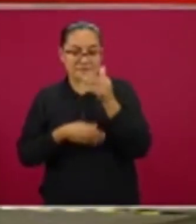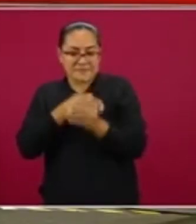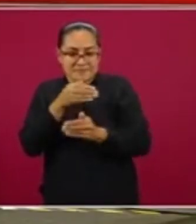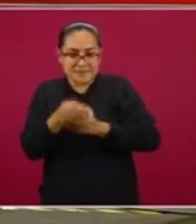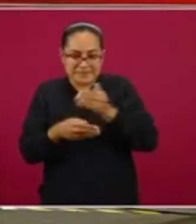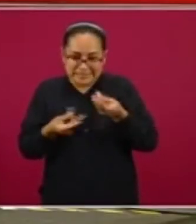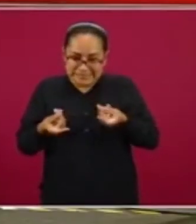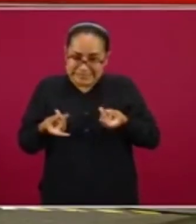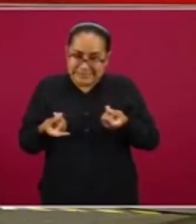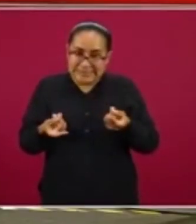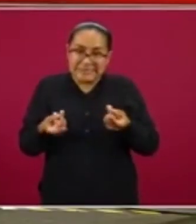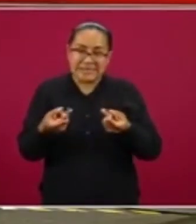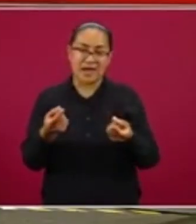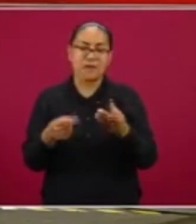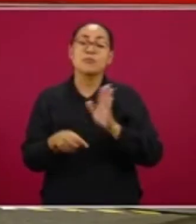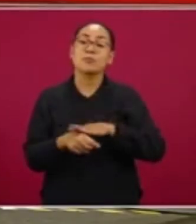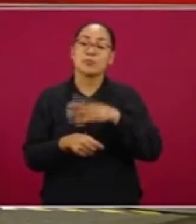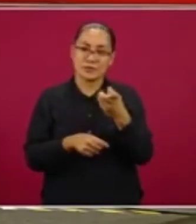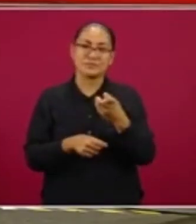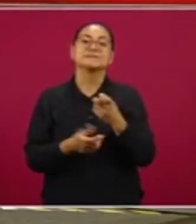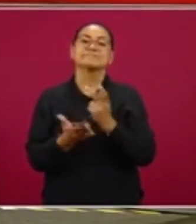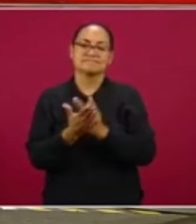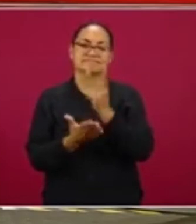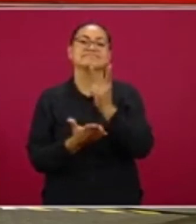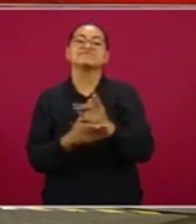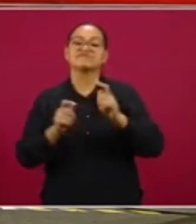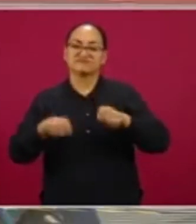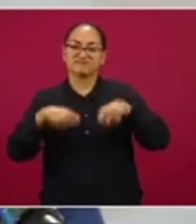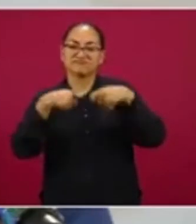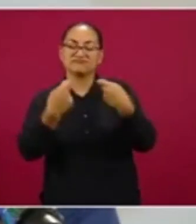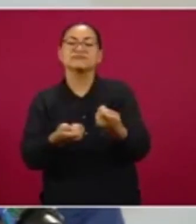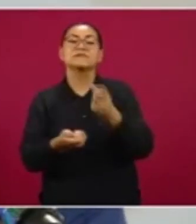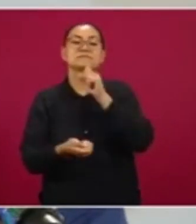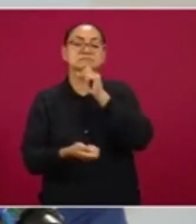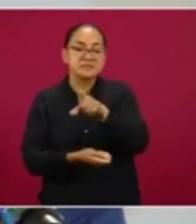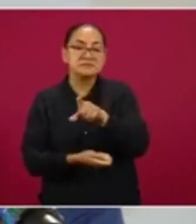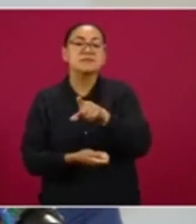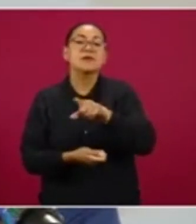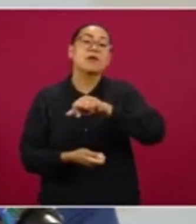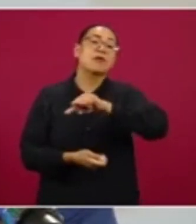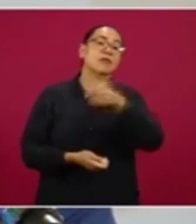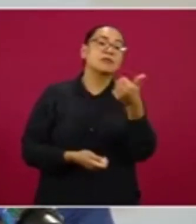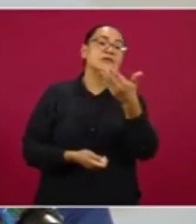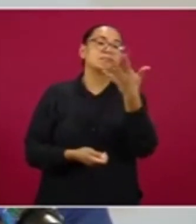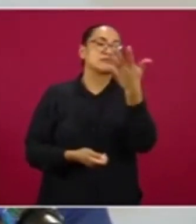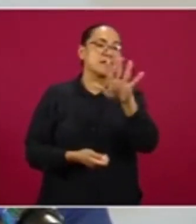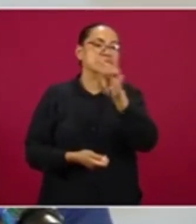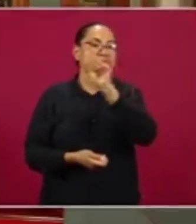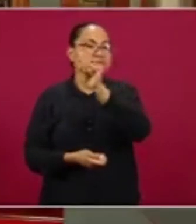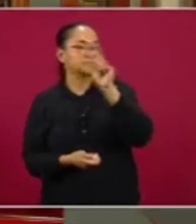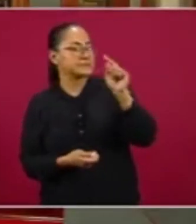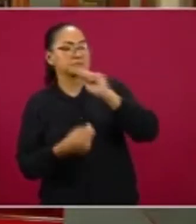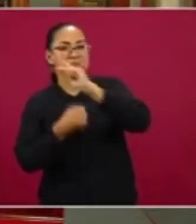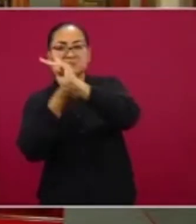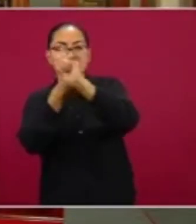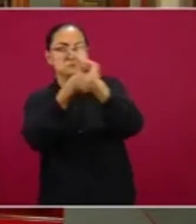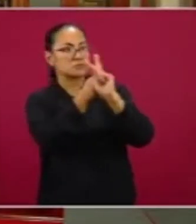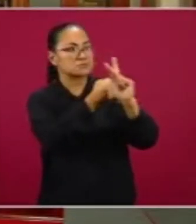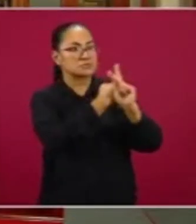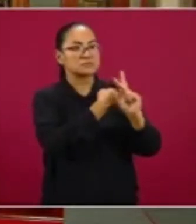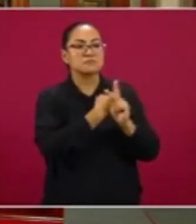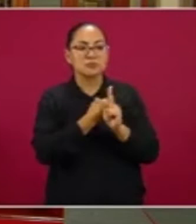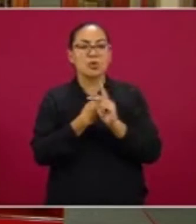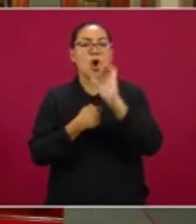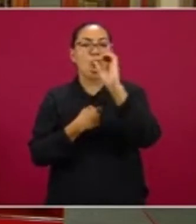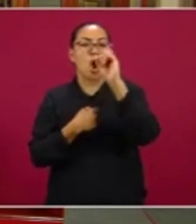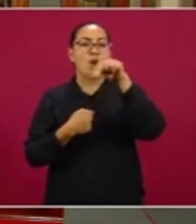10 Ministerios de Salud y de otros sectores de diferentes países, ONGs y equipos nacionales de Naciones Unidas. Específicamente la